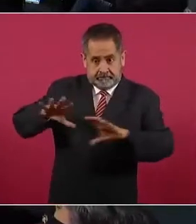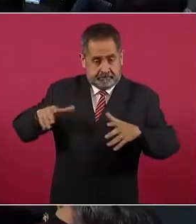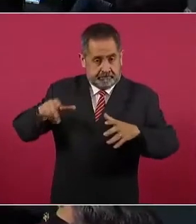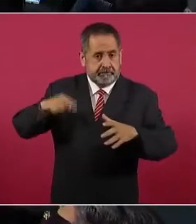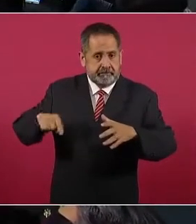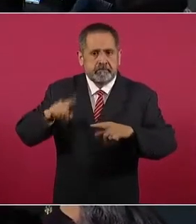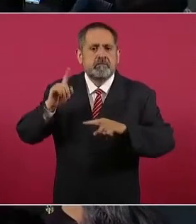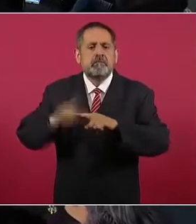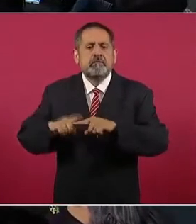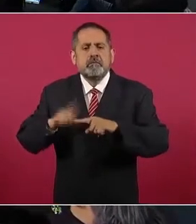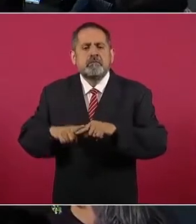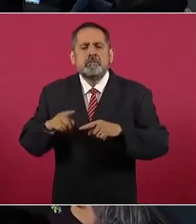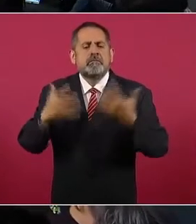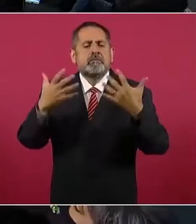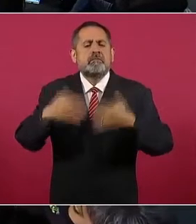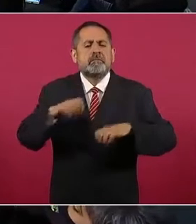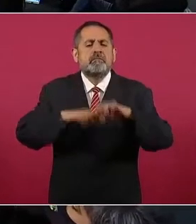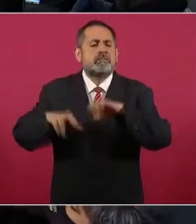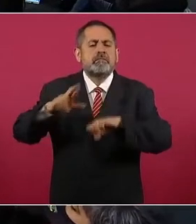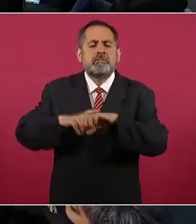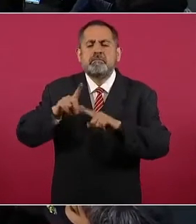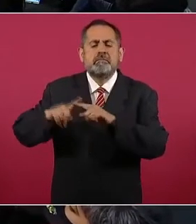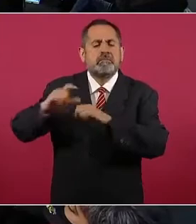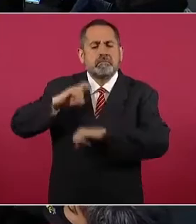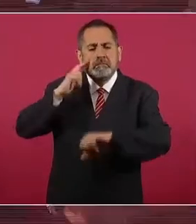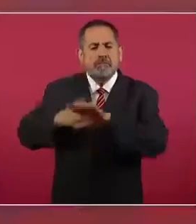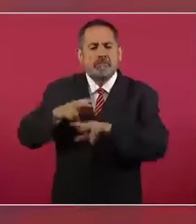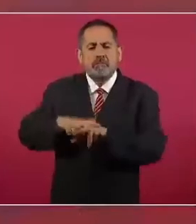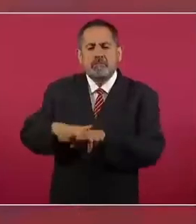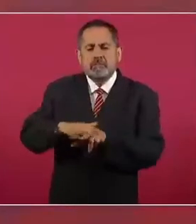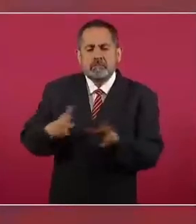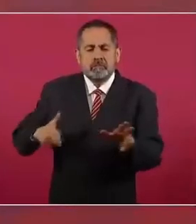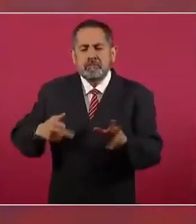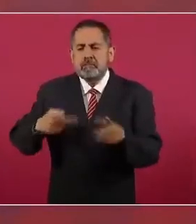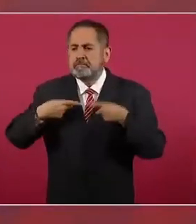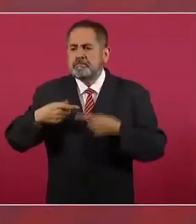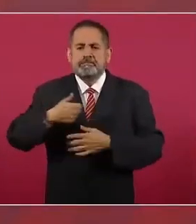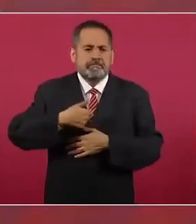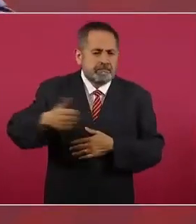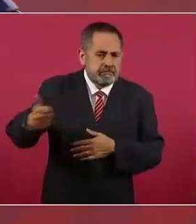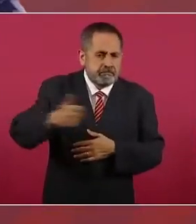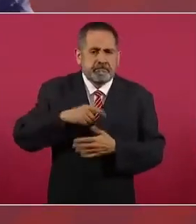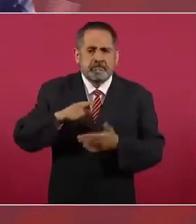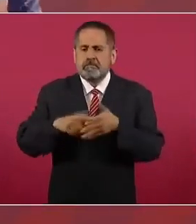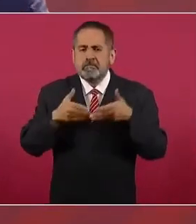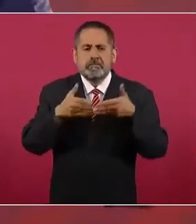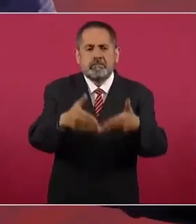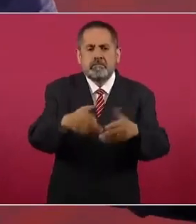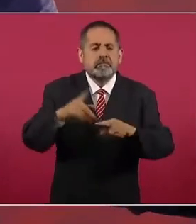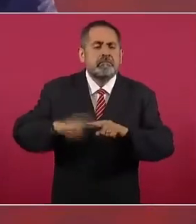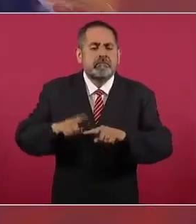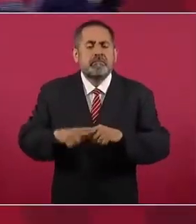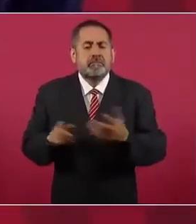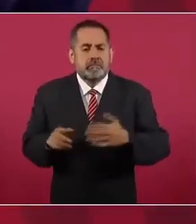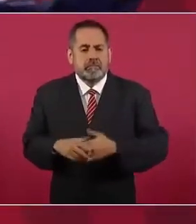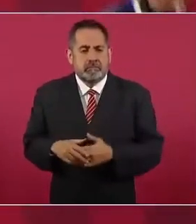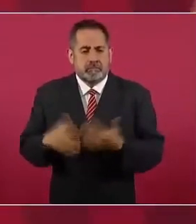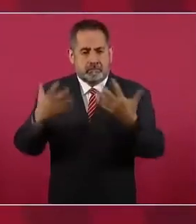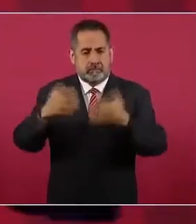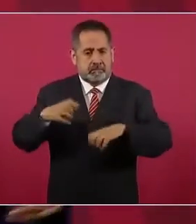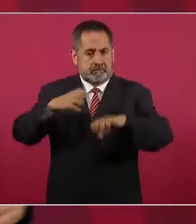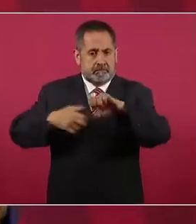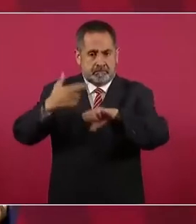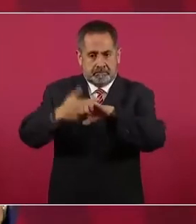¿qué empresa va a manejar? Los ferrocarriles de pasajeros, los puertos, una empresa